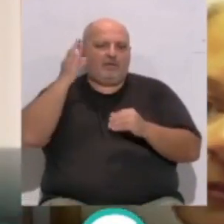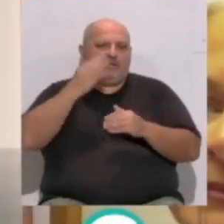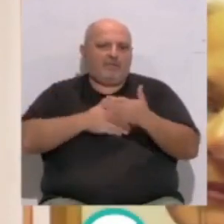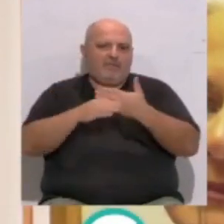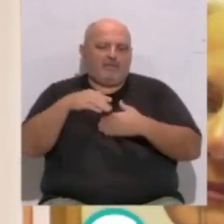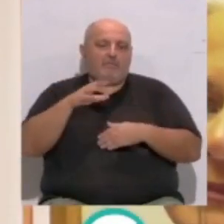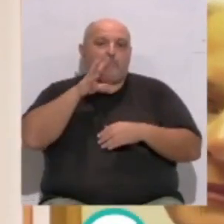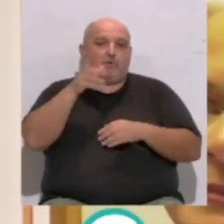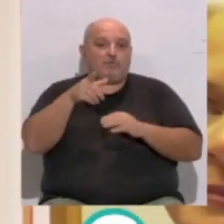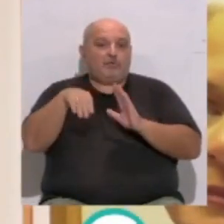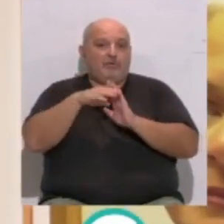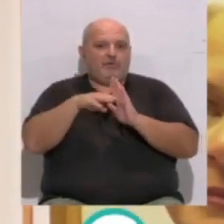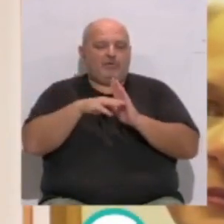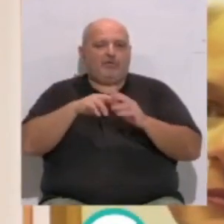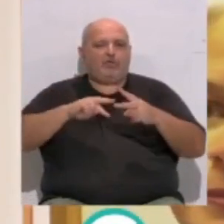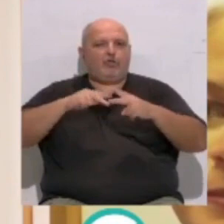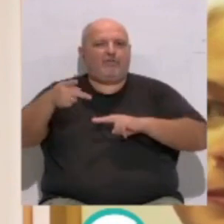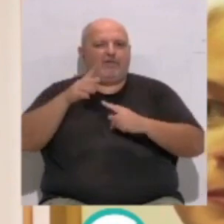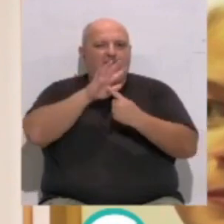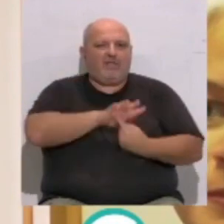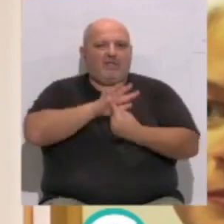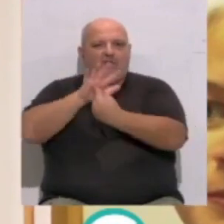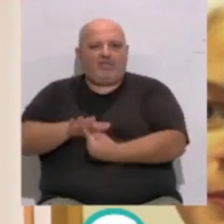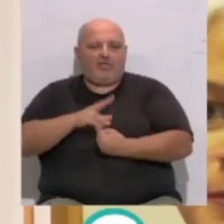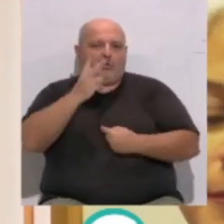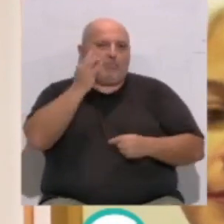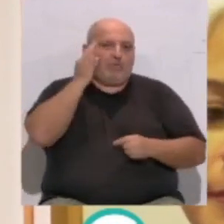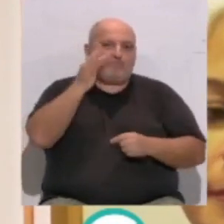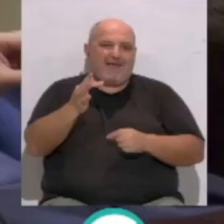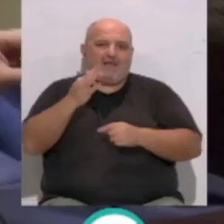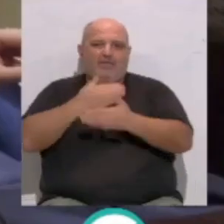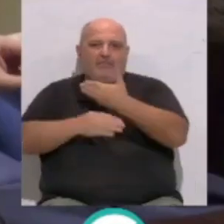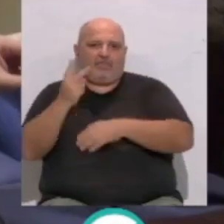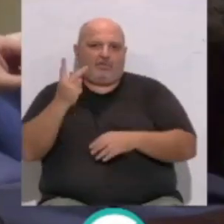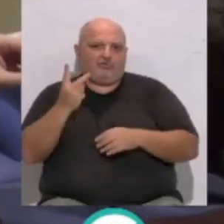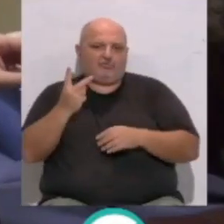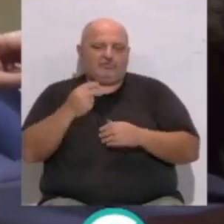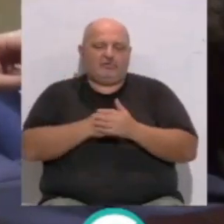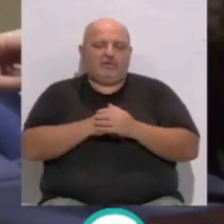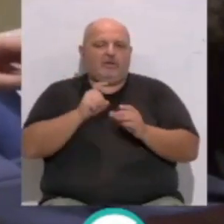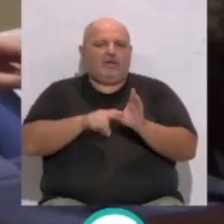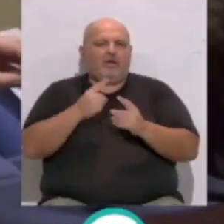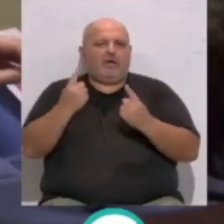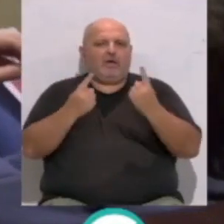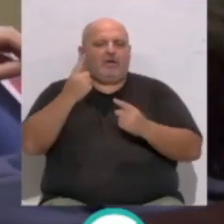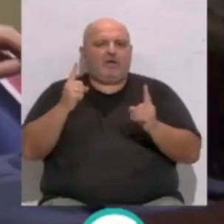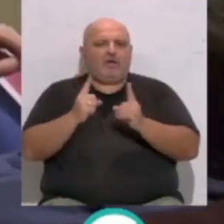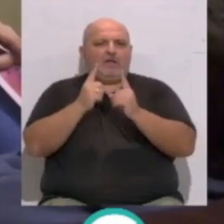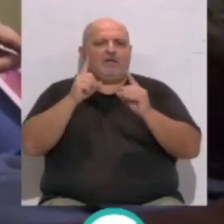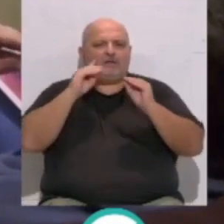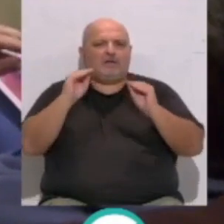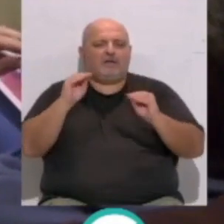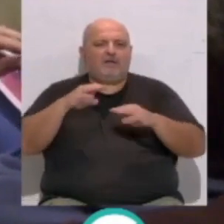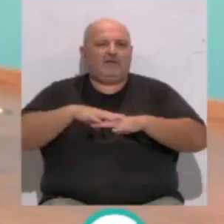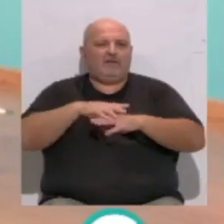discapacidad. Por esa condición de doble discriminación de ser mujer y tener una discapacidad. Algunas de las participantes del encuentro destacaban cómo